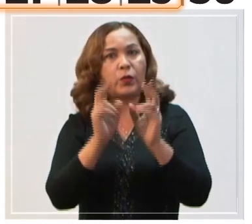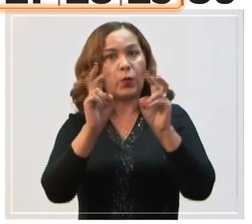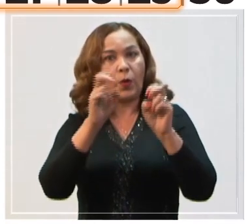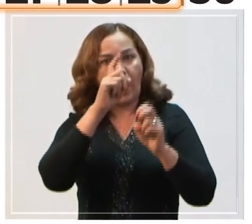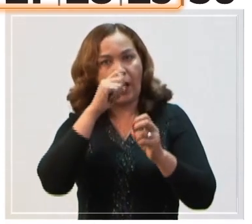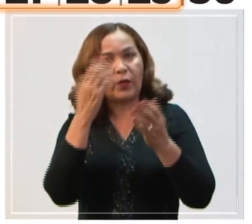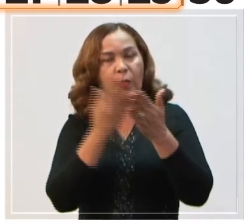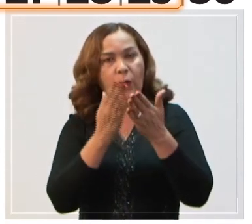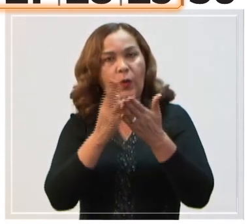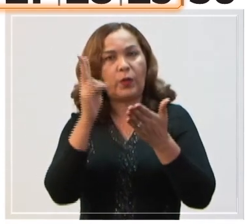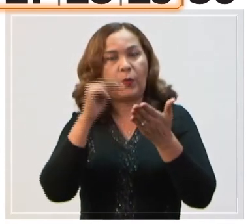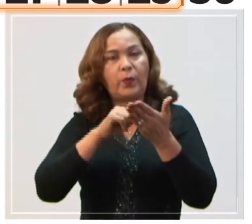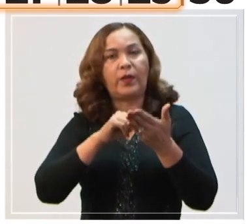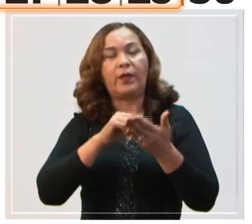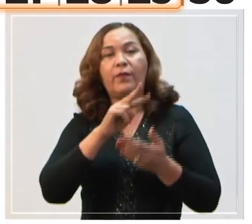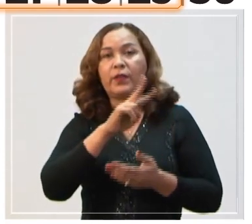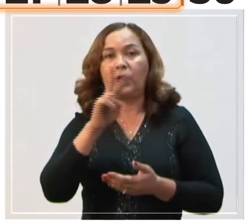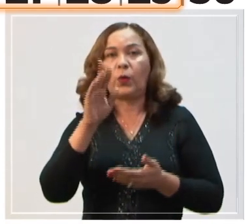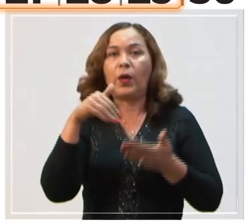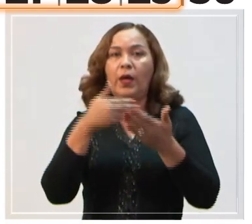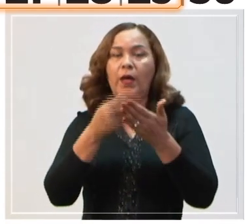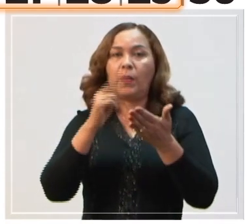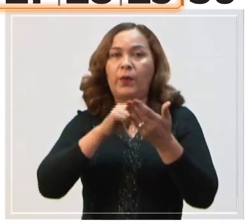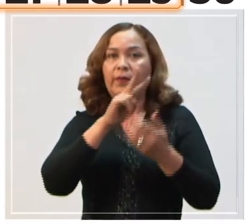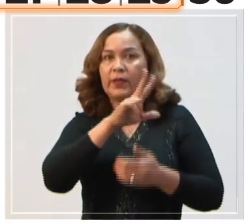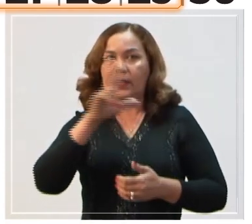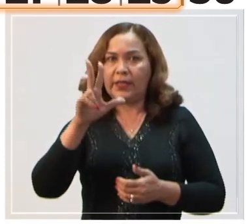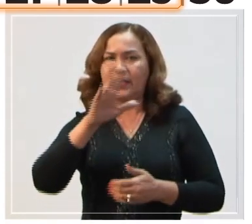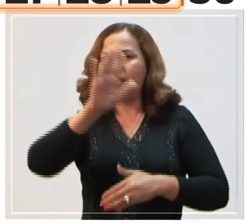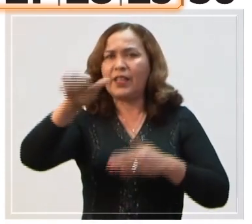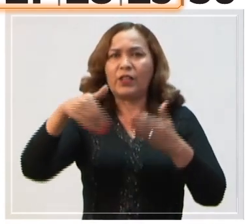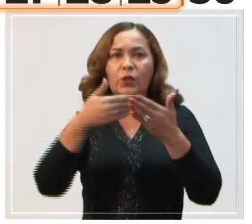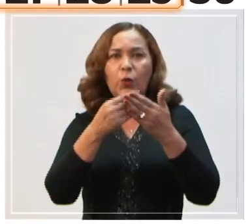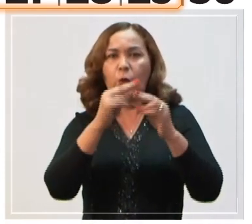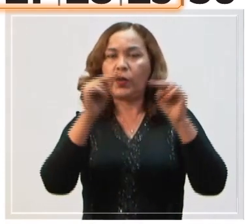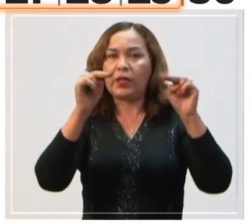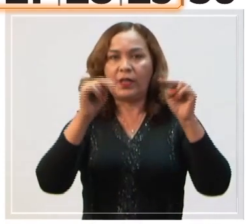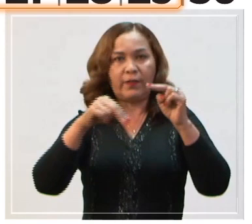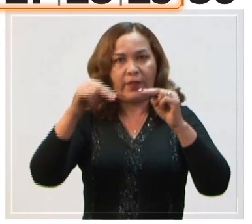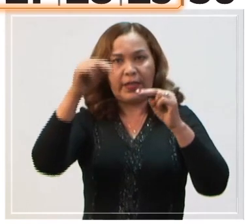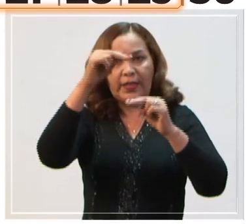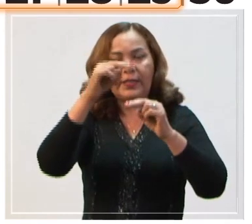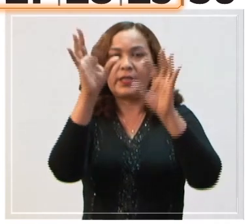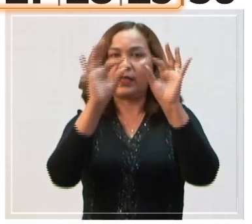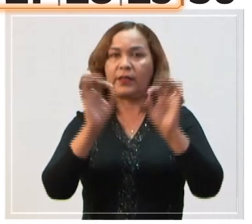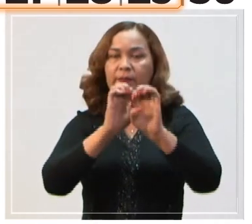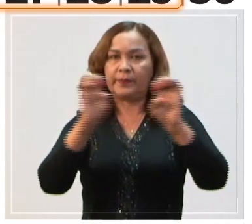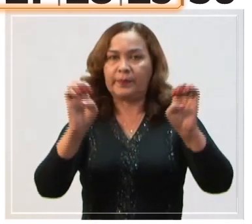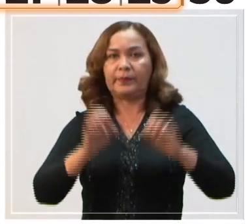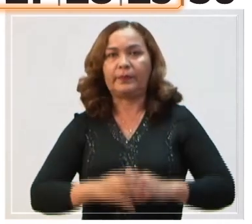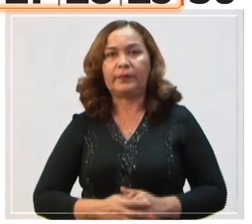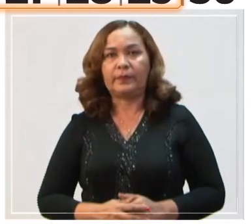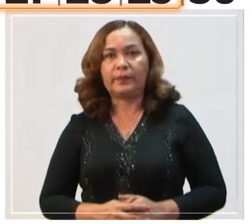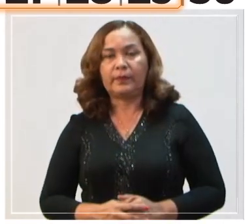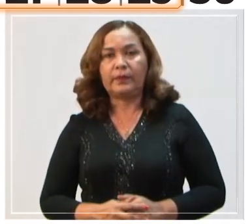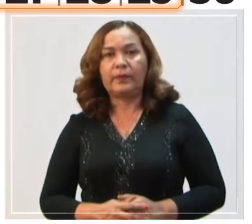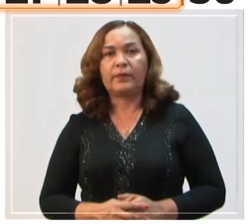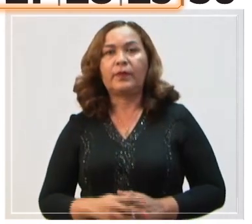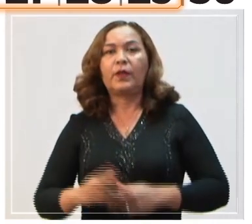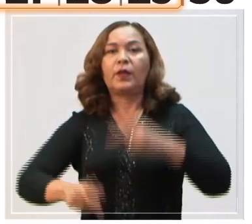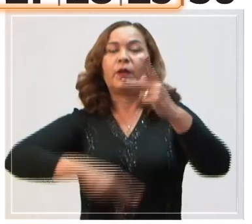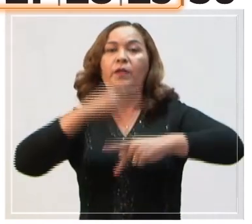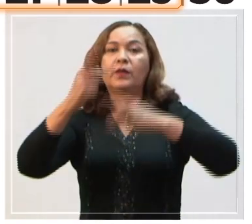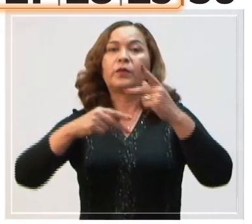Organización del Nuevo Año Escolar 2022-2023 en todos los niveles y modalidades.